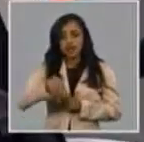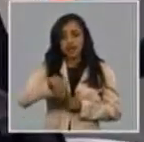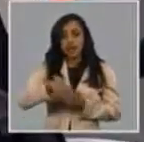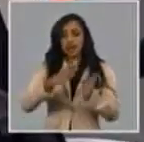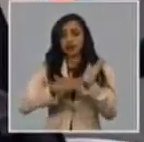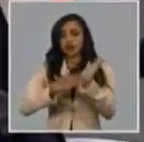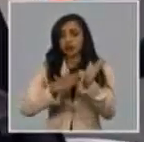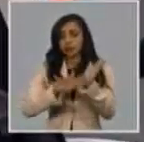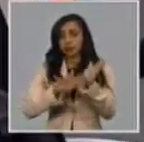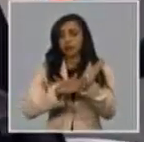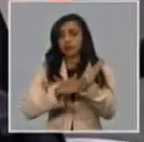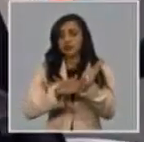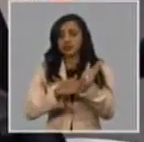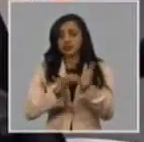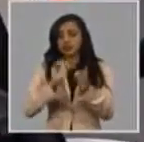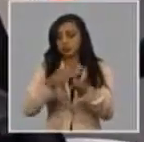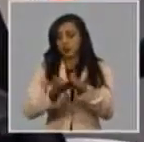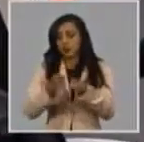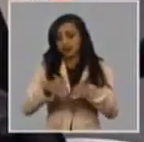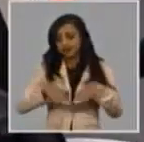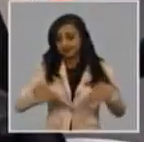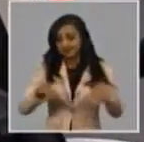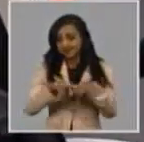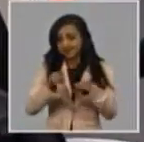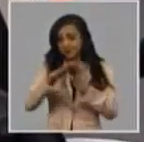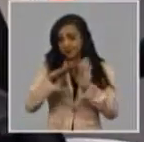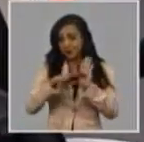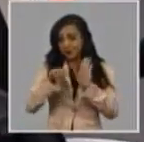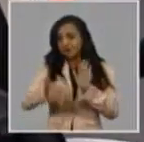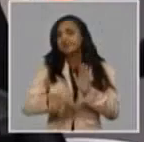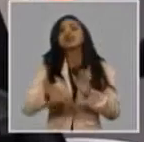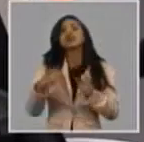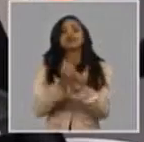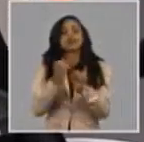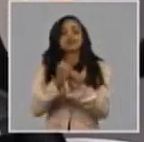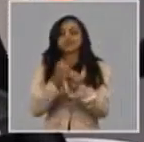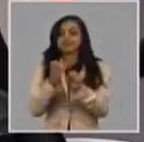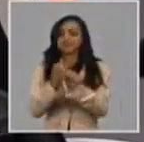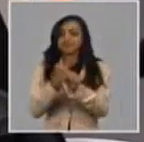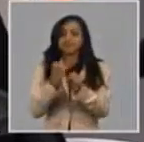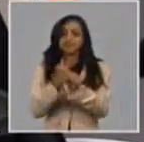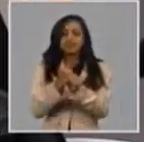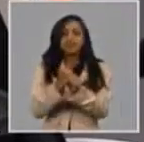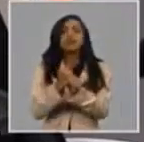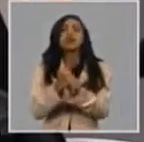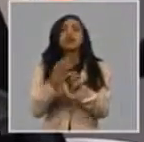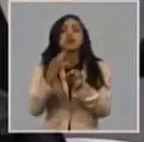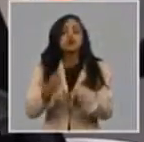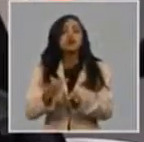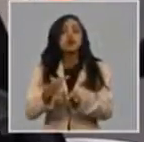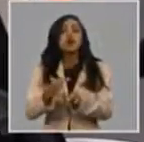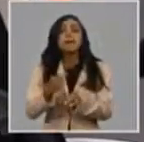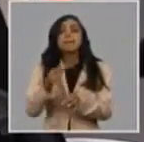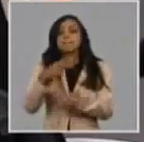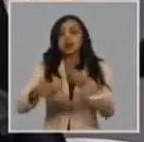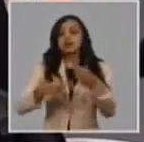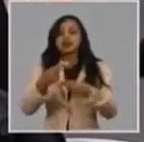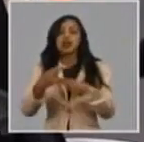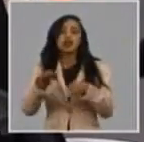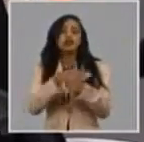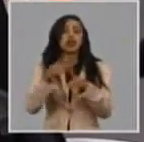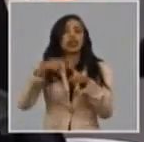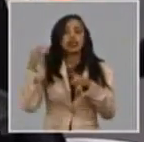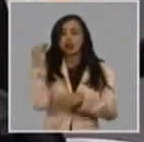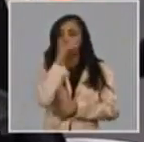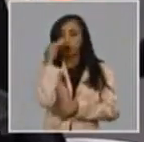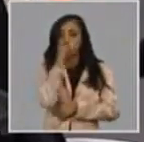sucederán a esta mesa redonda, pues estarán trabajando intensamente para poner en plaza un grupo de tecnologías, no solo de